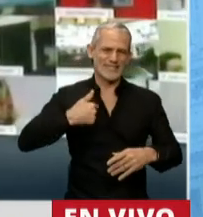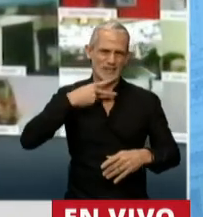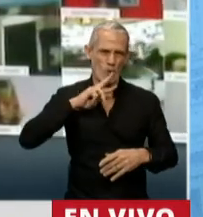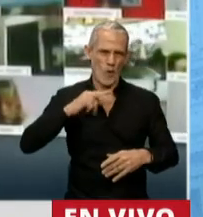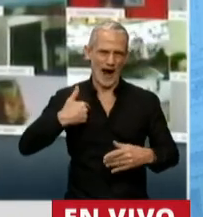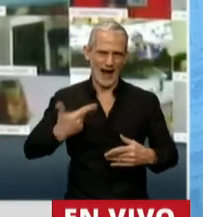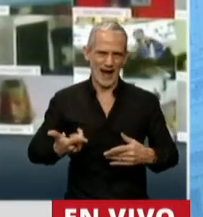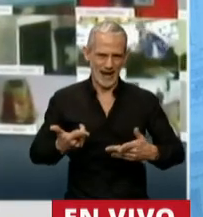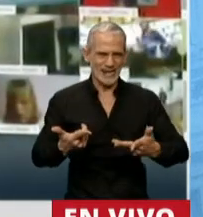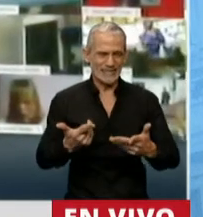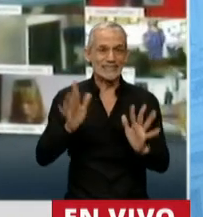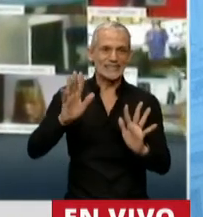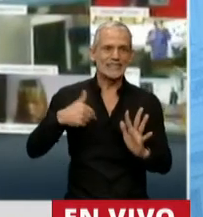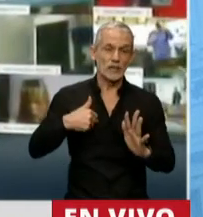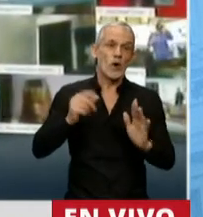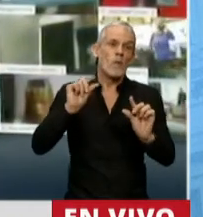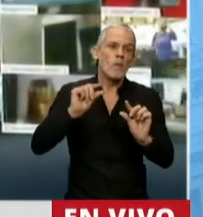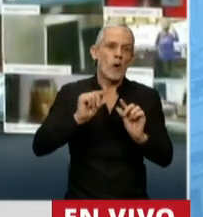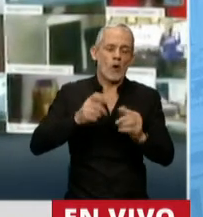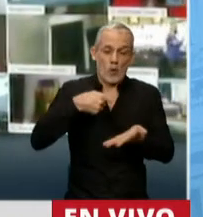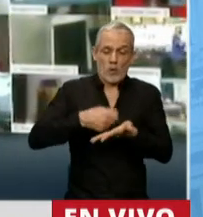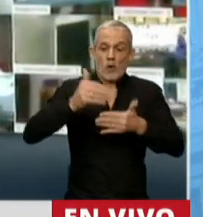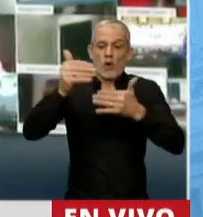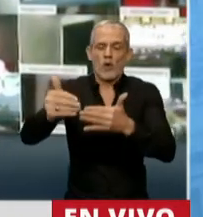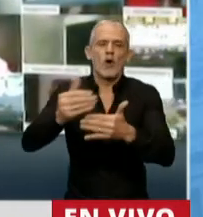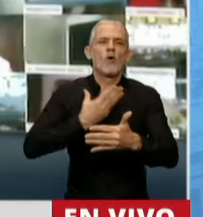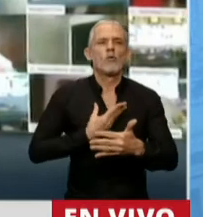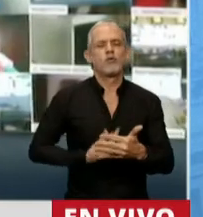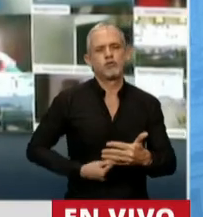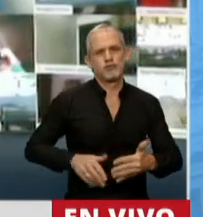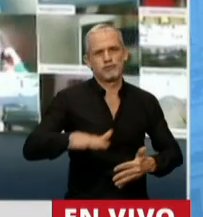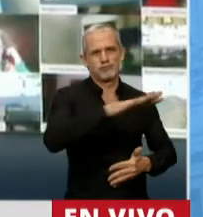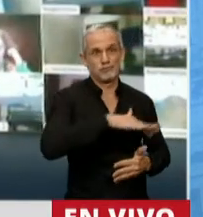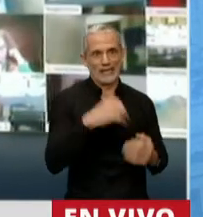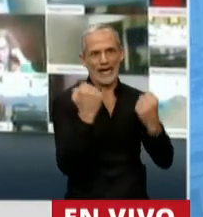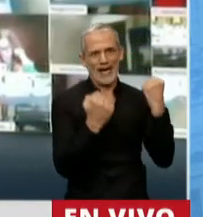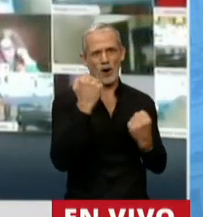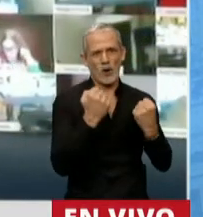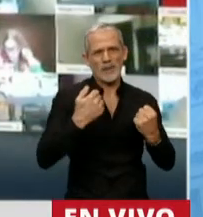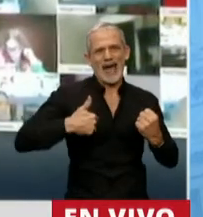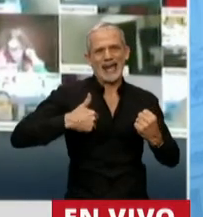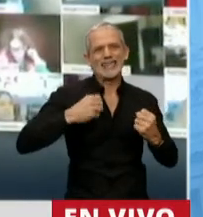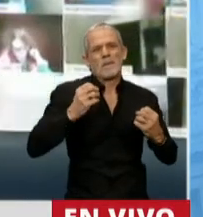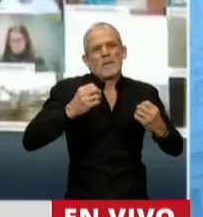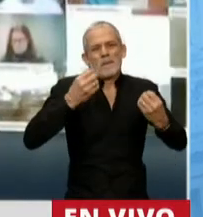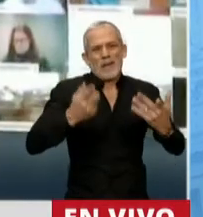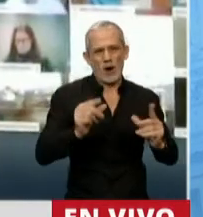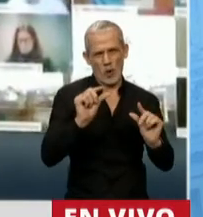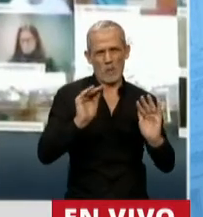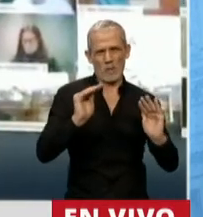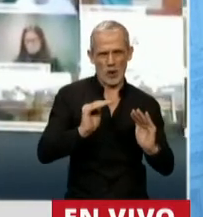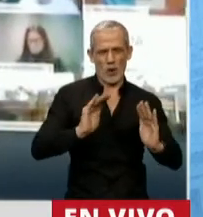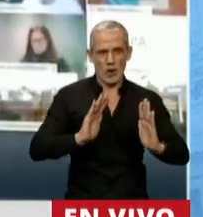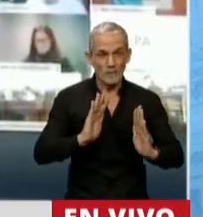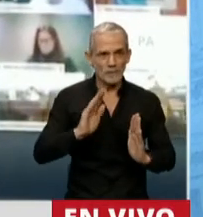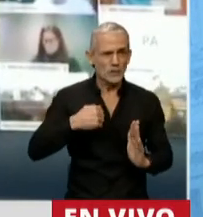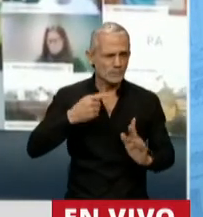poder llevar este alivio a toda la parte económica de la Argentina. Pero yo quiero destacar un hecho que para